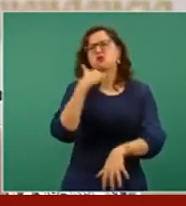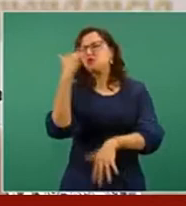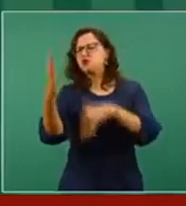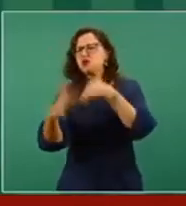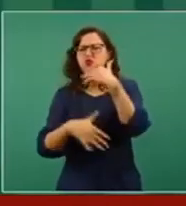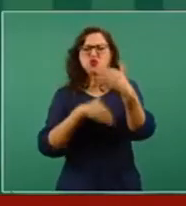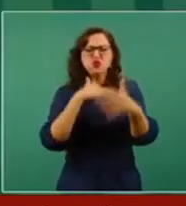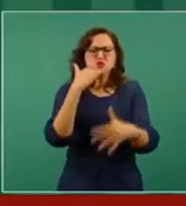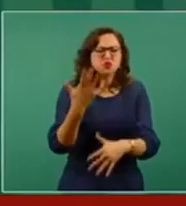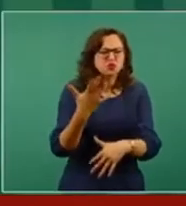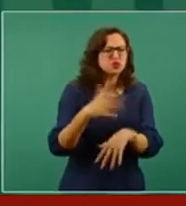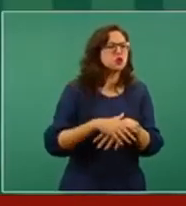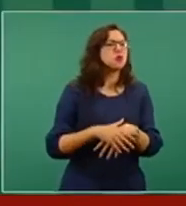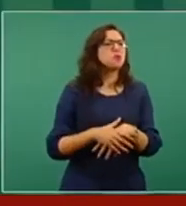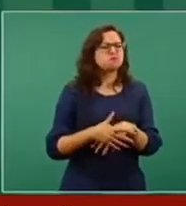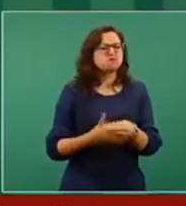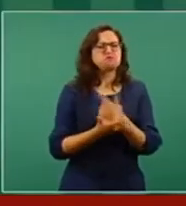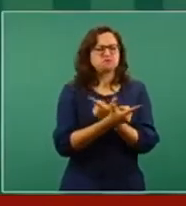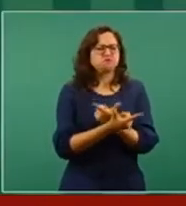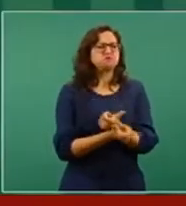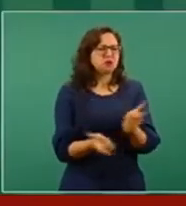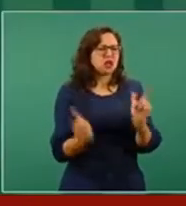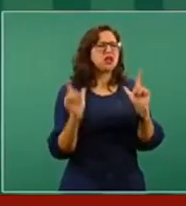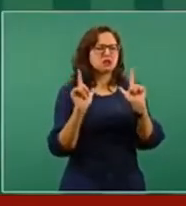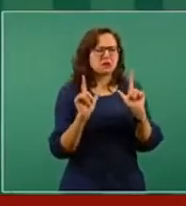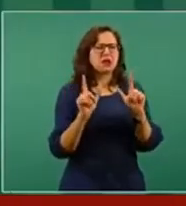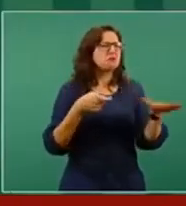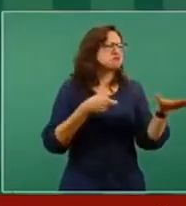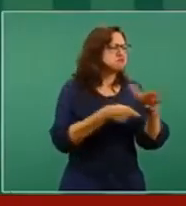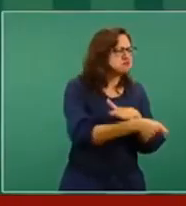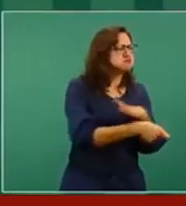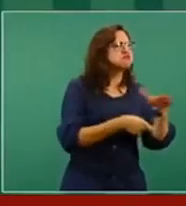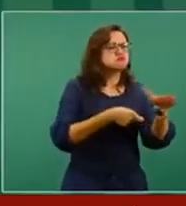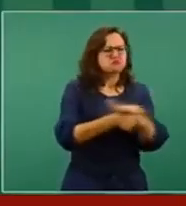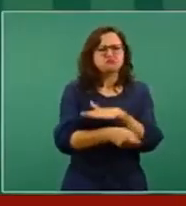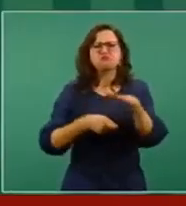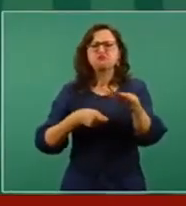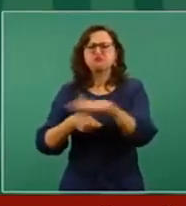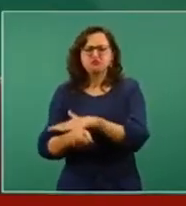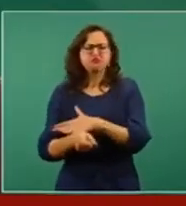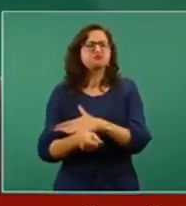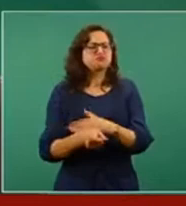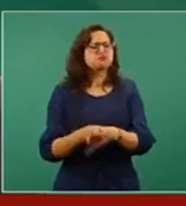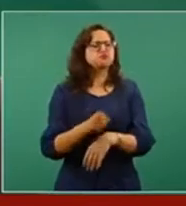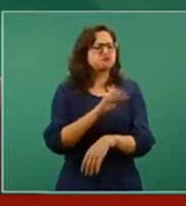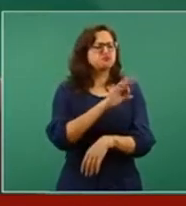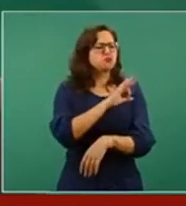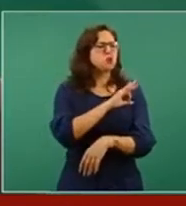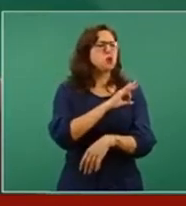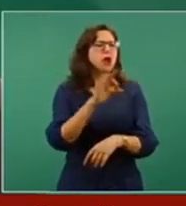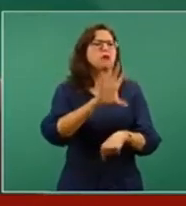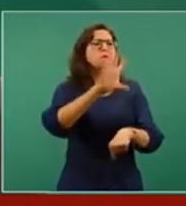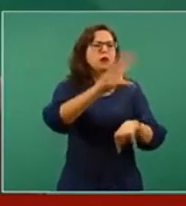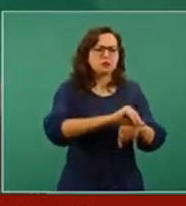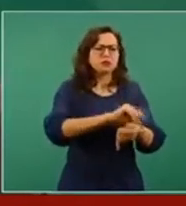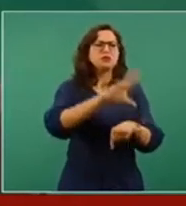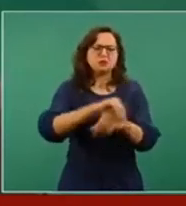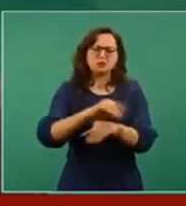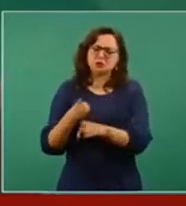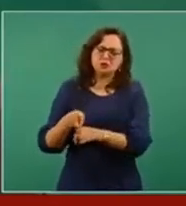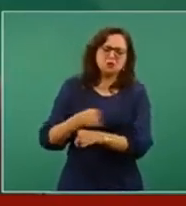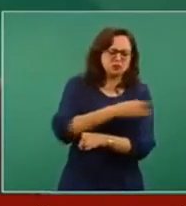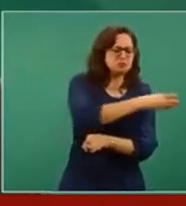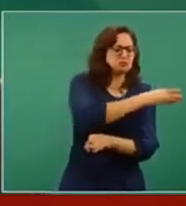Eram los tiempos del soborno, del moche, ya eso